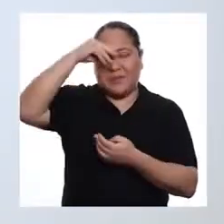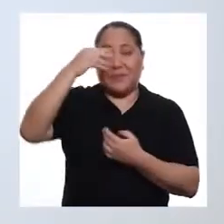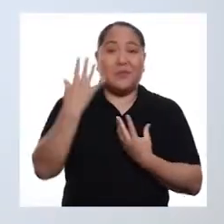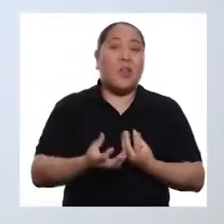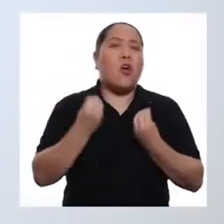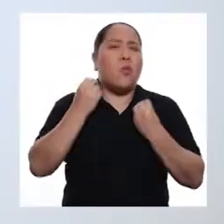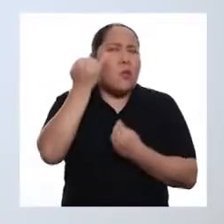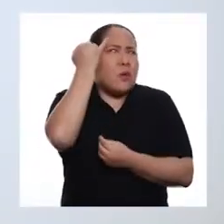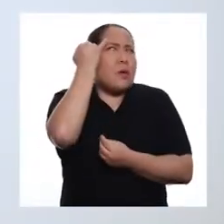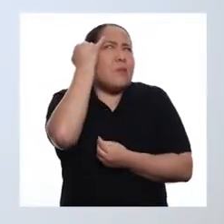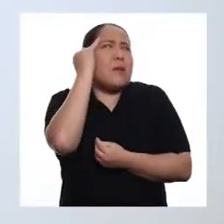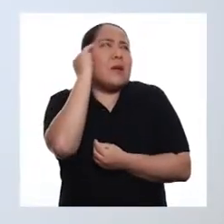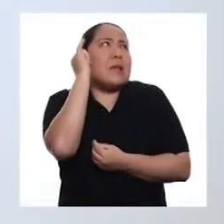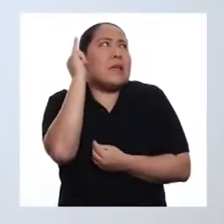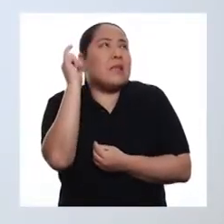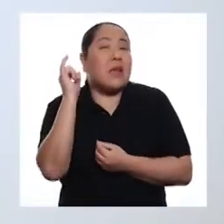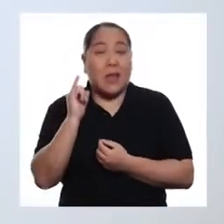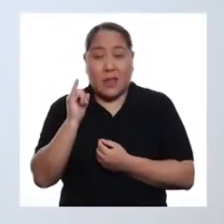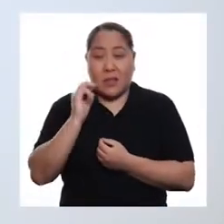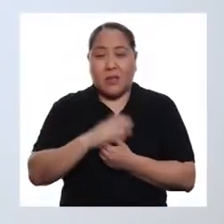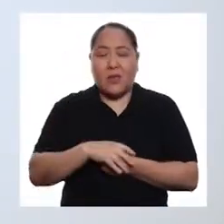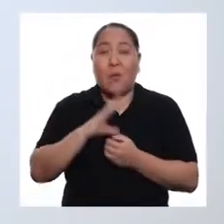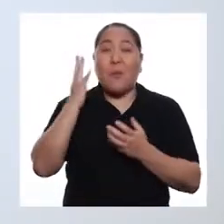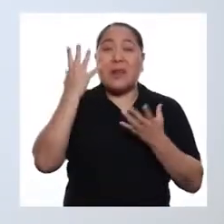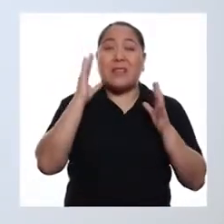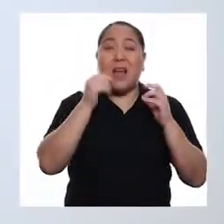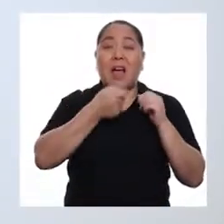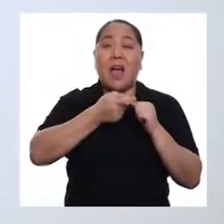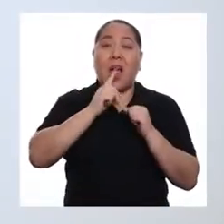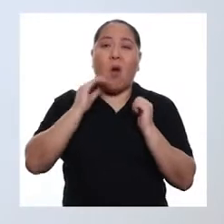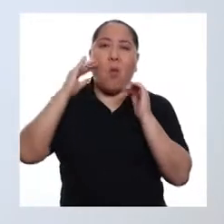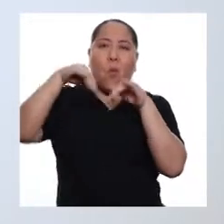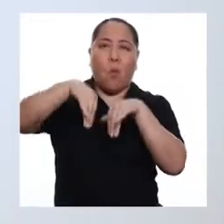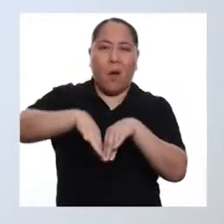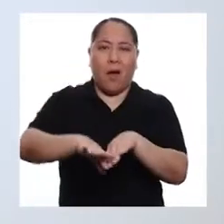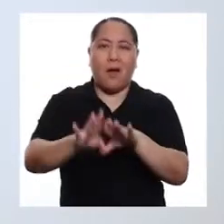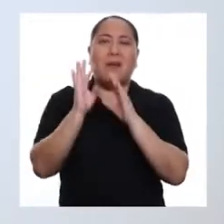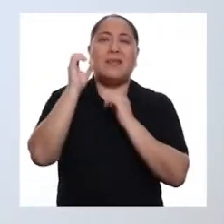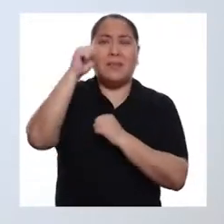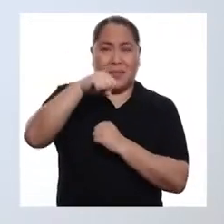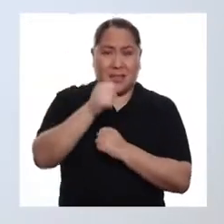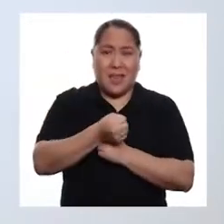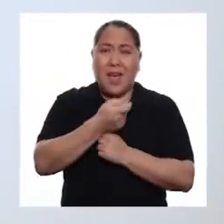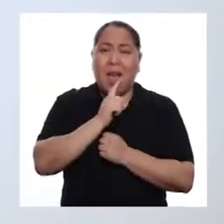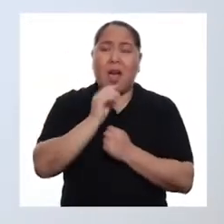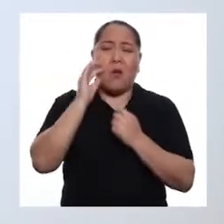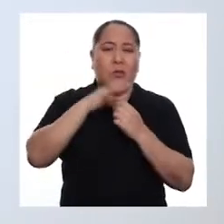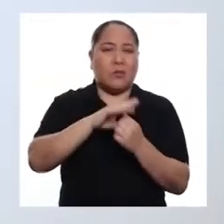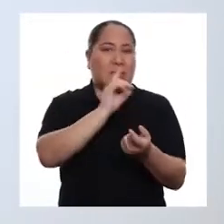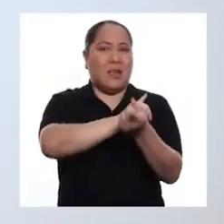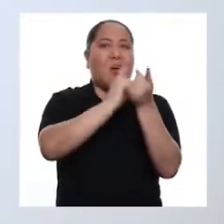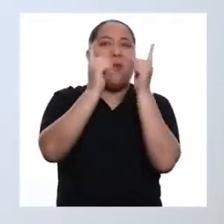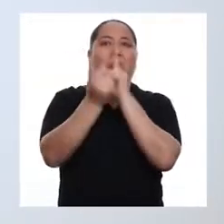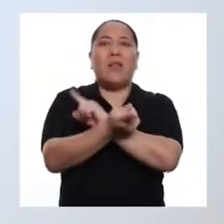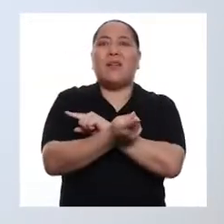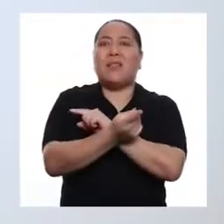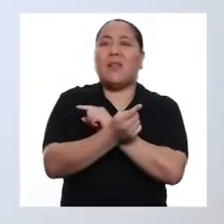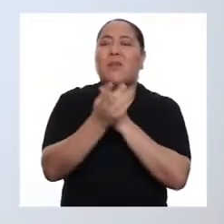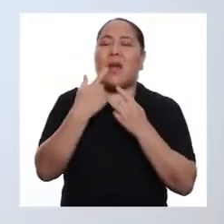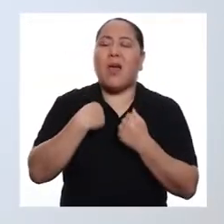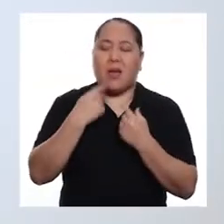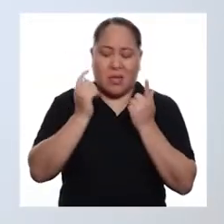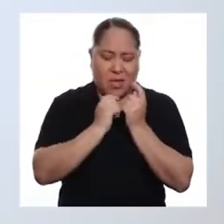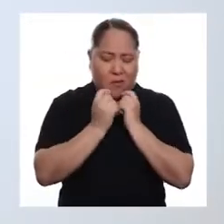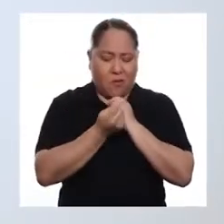Y lo vamos a hacer imaginándonos que somos como el agua. Sí, agua. Nos vamos a convertir en